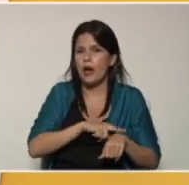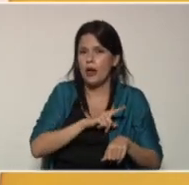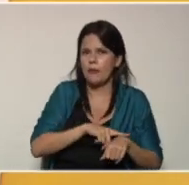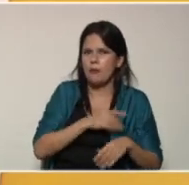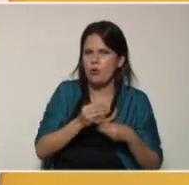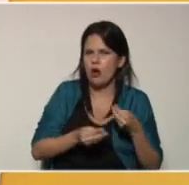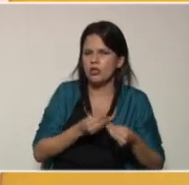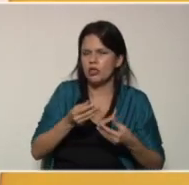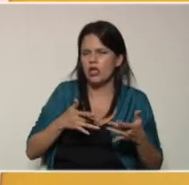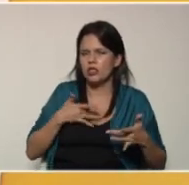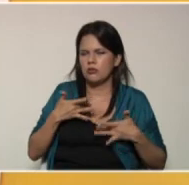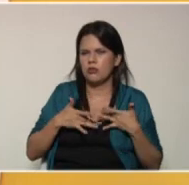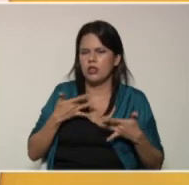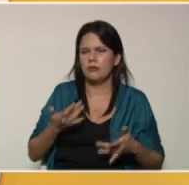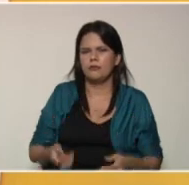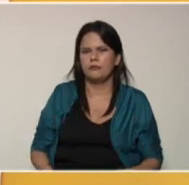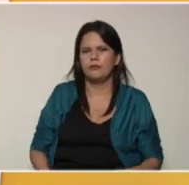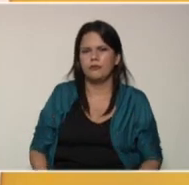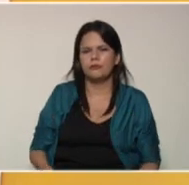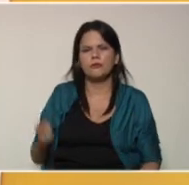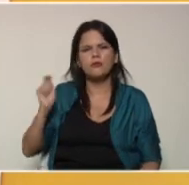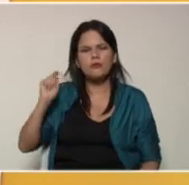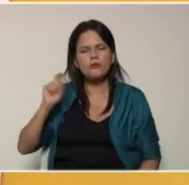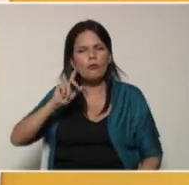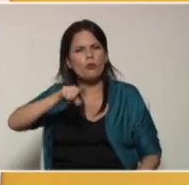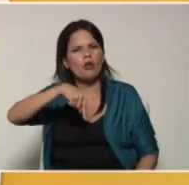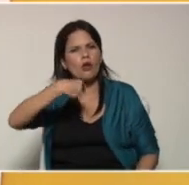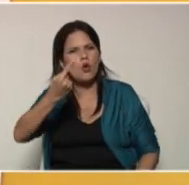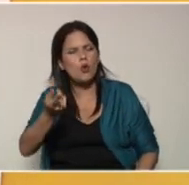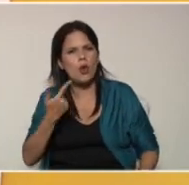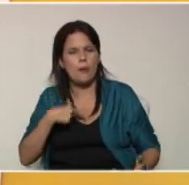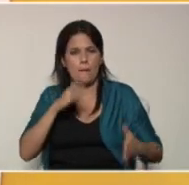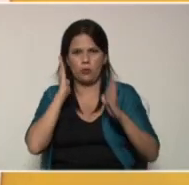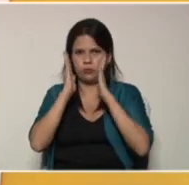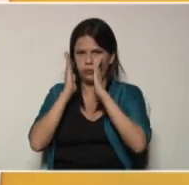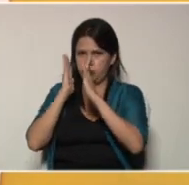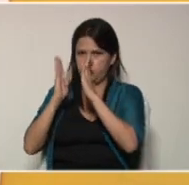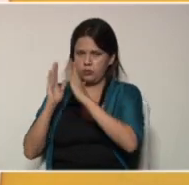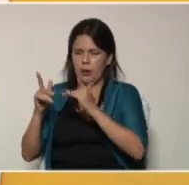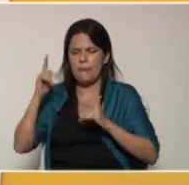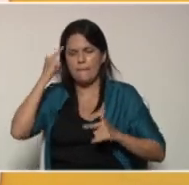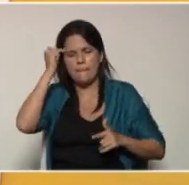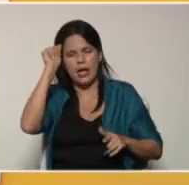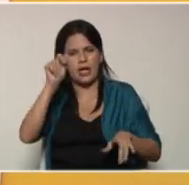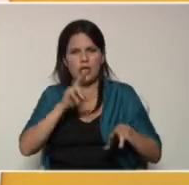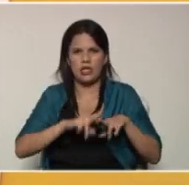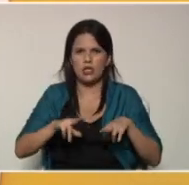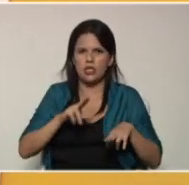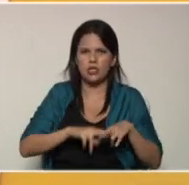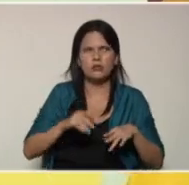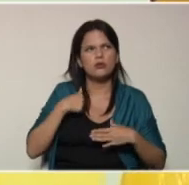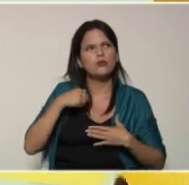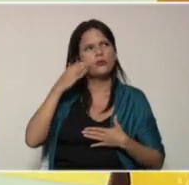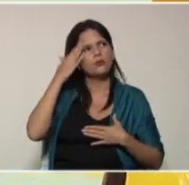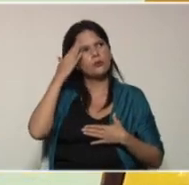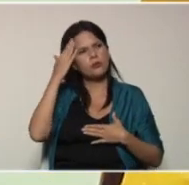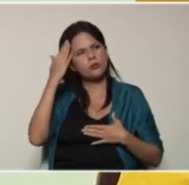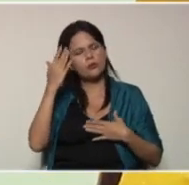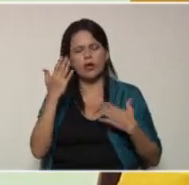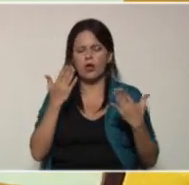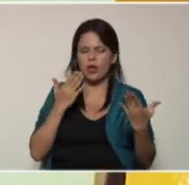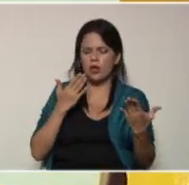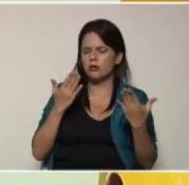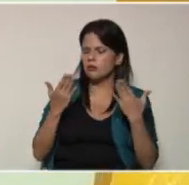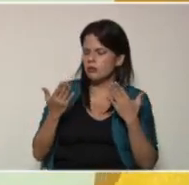hacer la actividad pedagógica y luego vamos a ordenar. ¿Para qué? Para que el niño vaya tomando esas relaciones